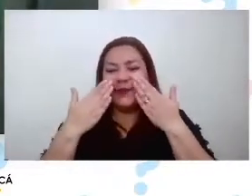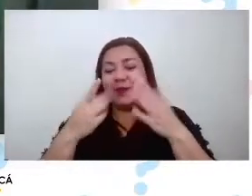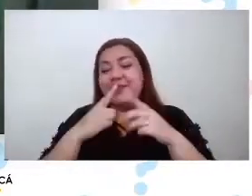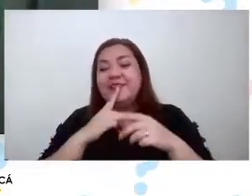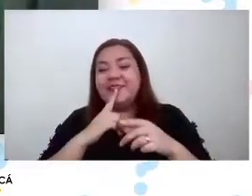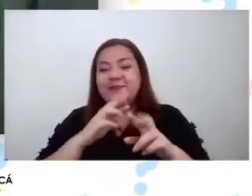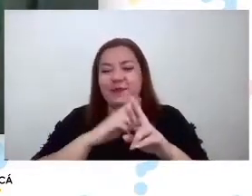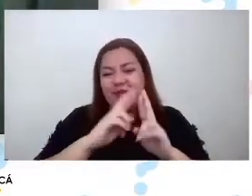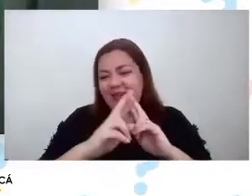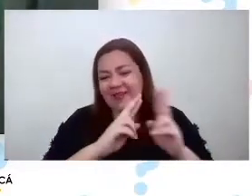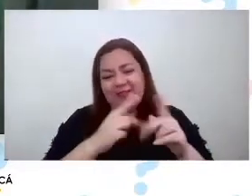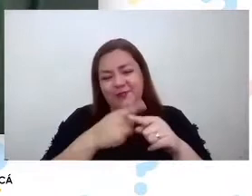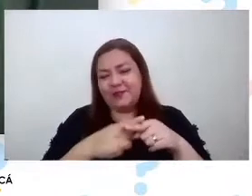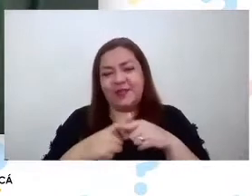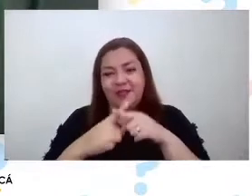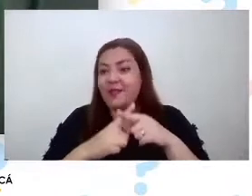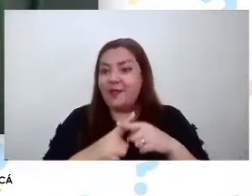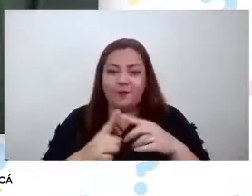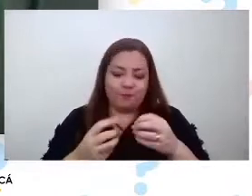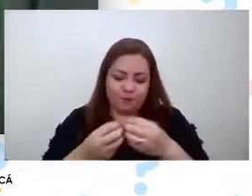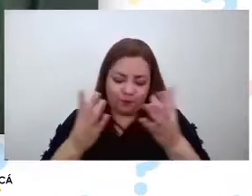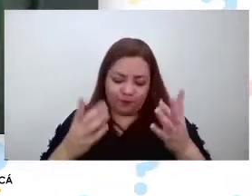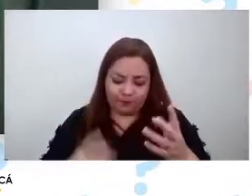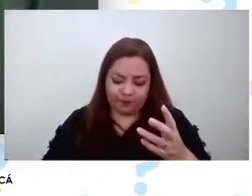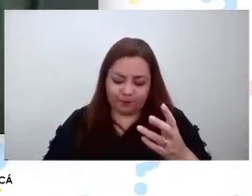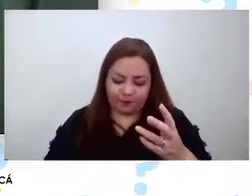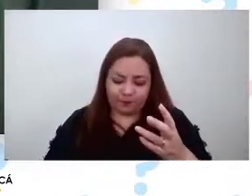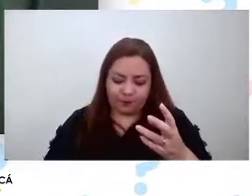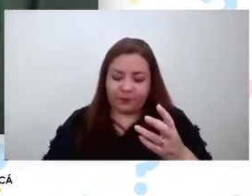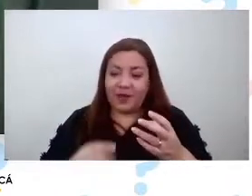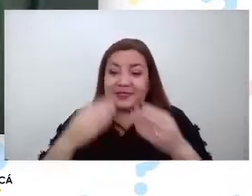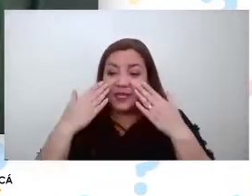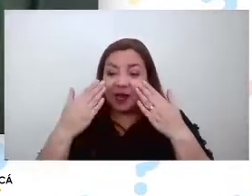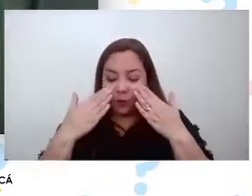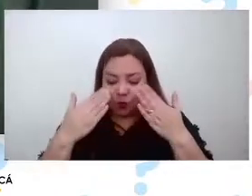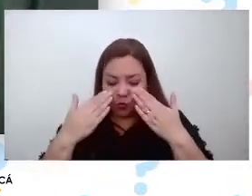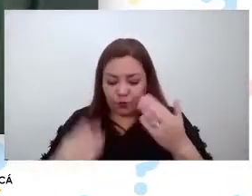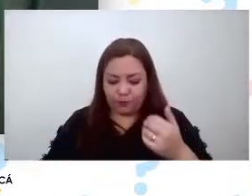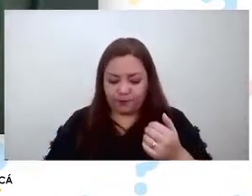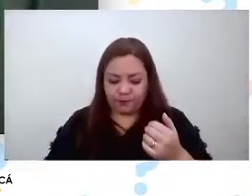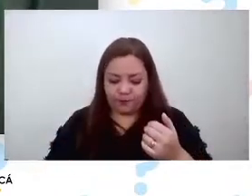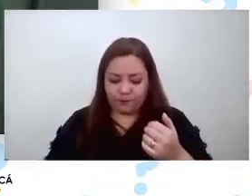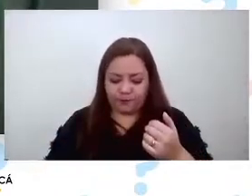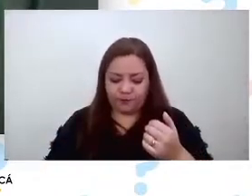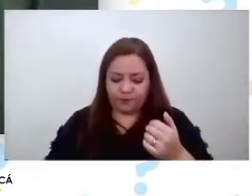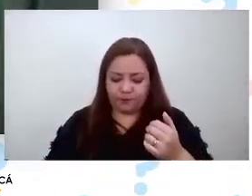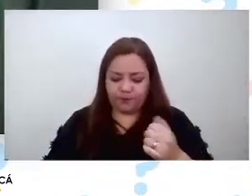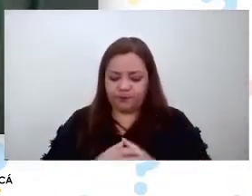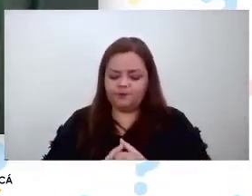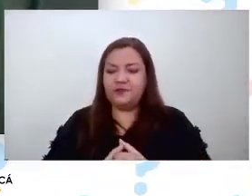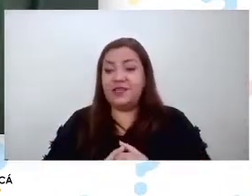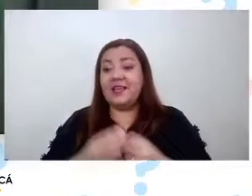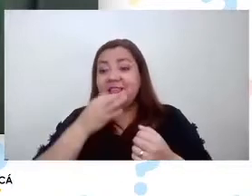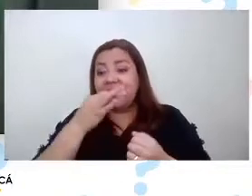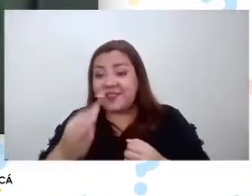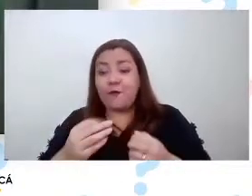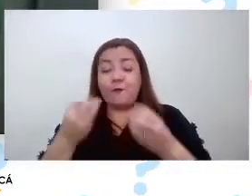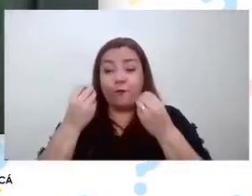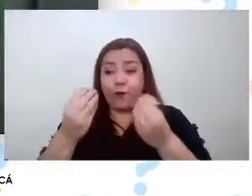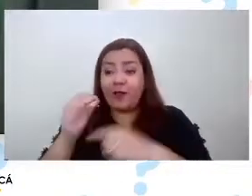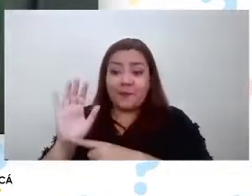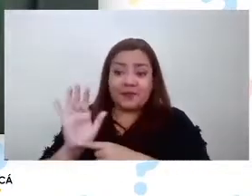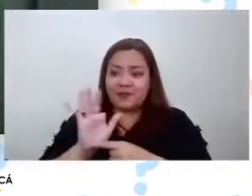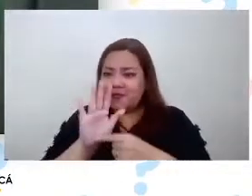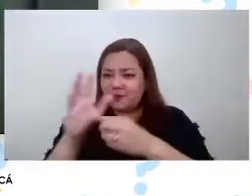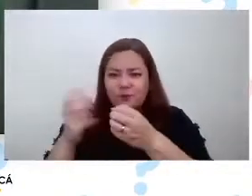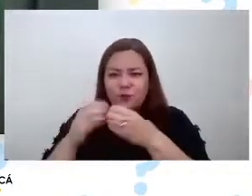redes sociales también Constanza efectivamente hay bastantes saludos que dicen por acá muy buena presentación muchas